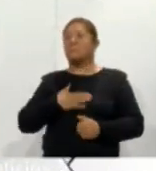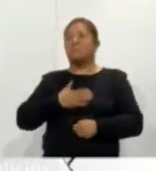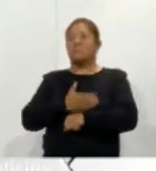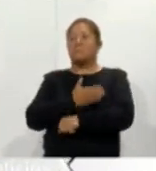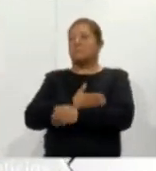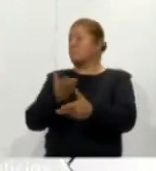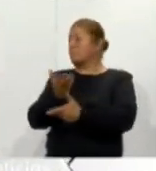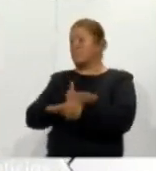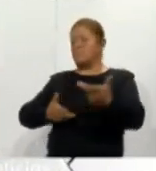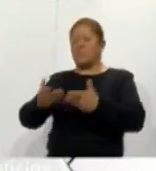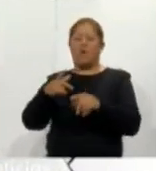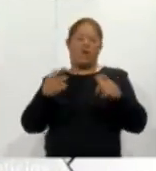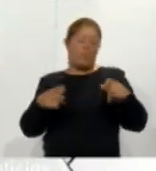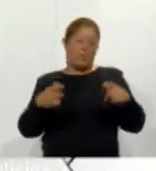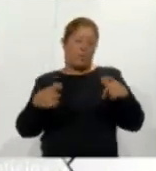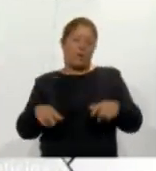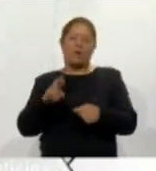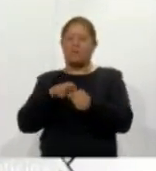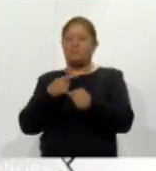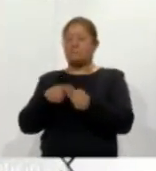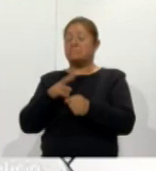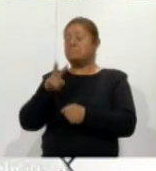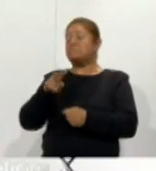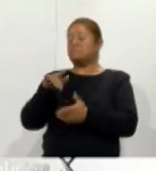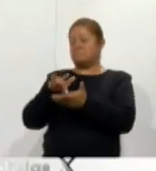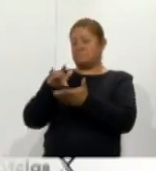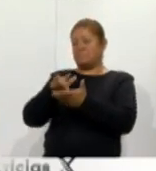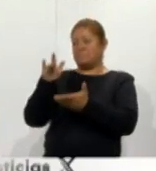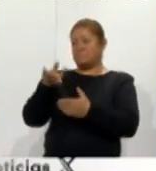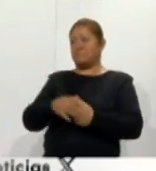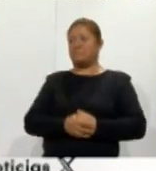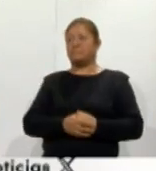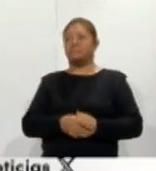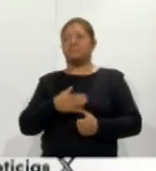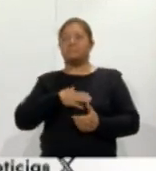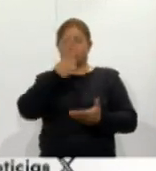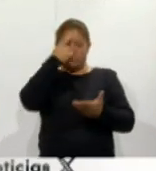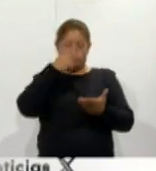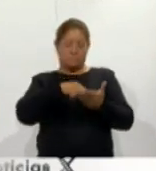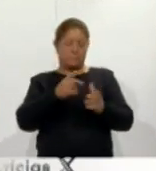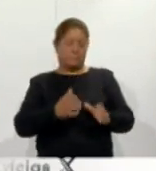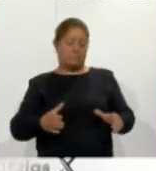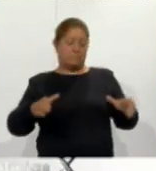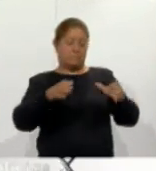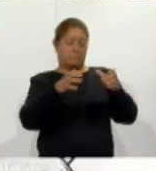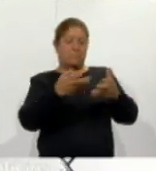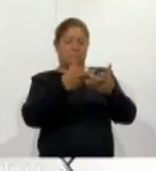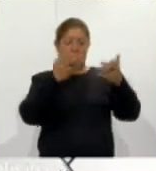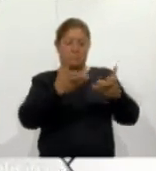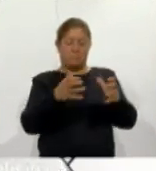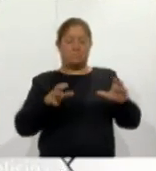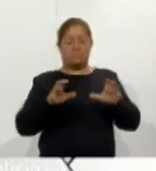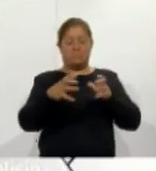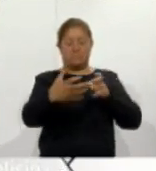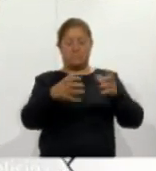pastelito el refresco y en verdad estamos muy agradecidos Creo que el barro en sí es un